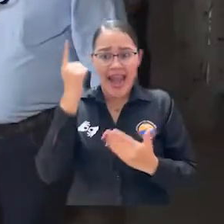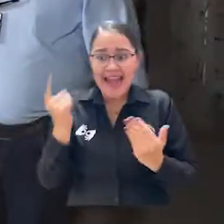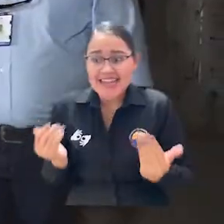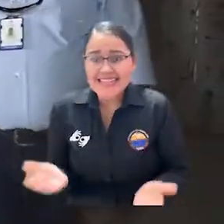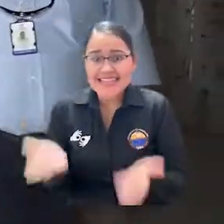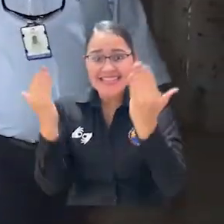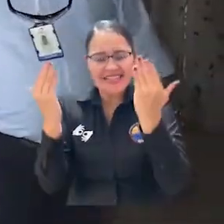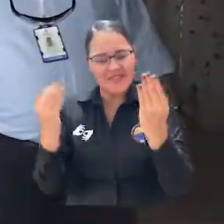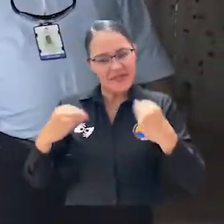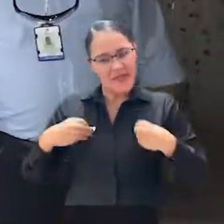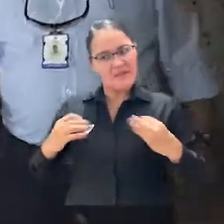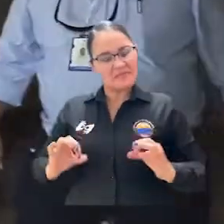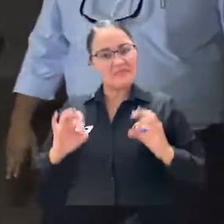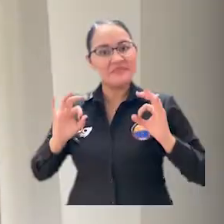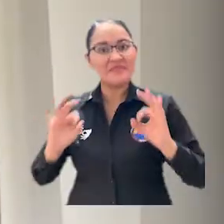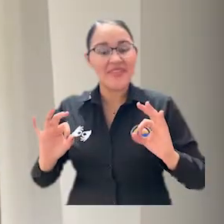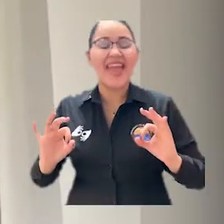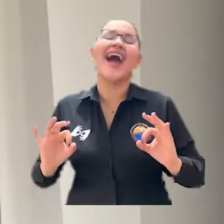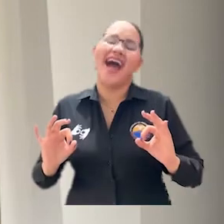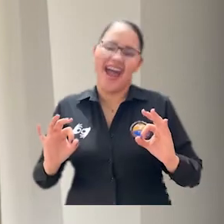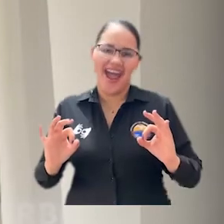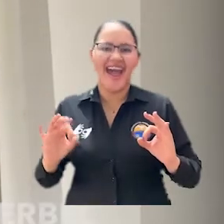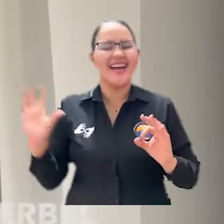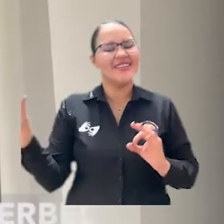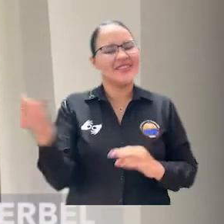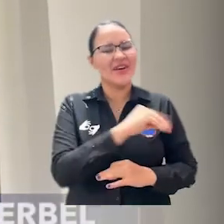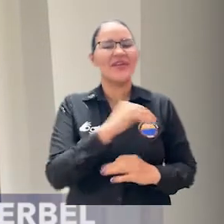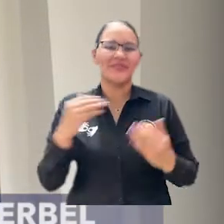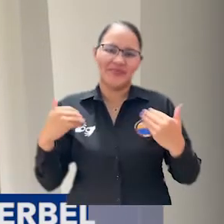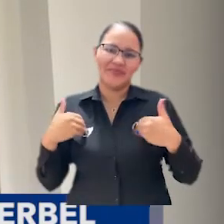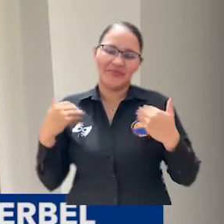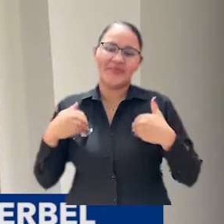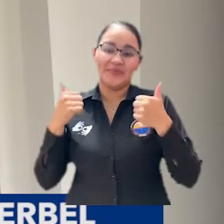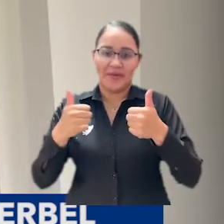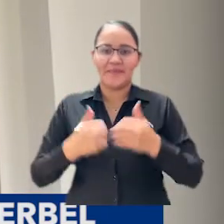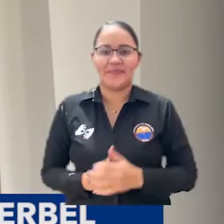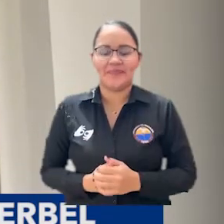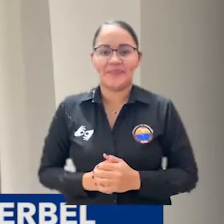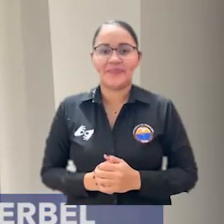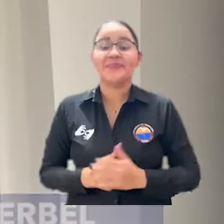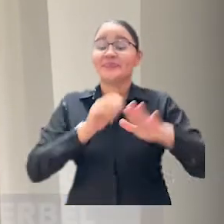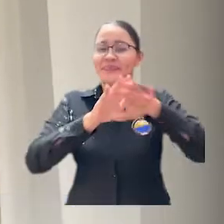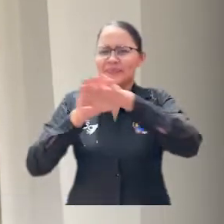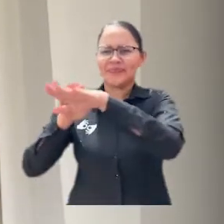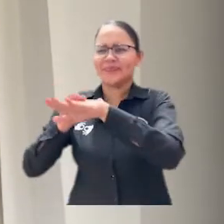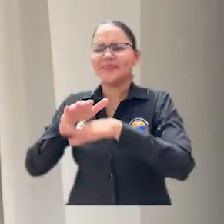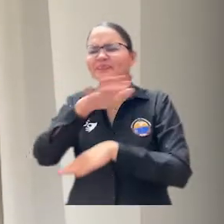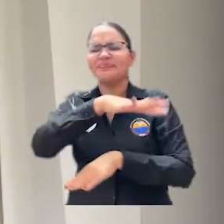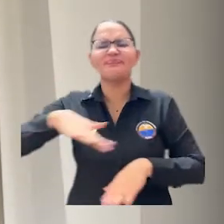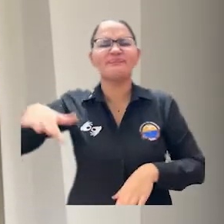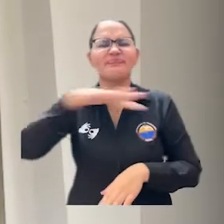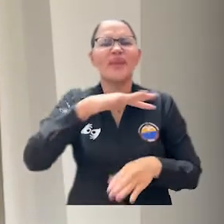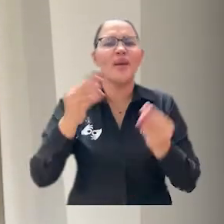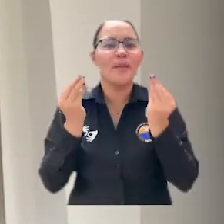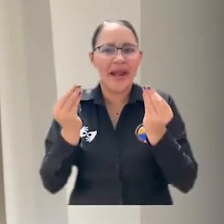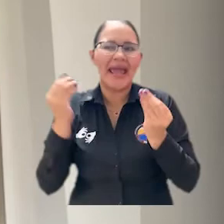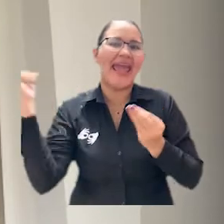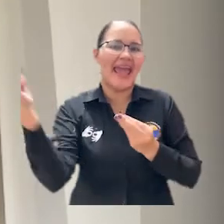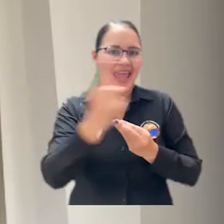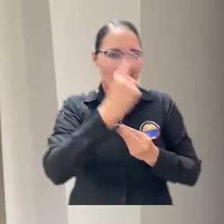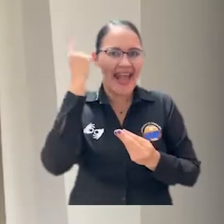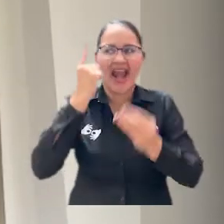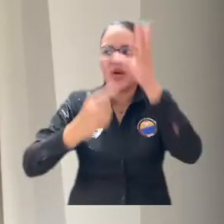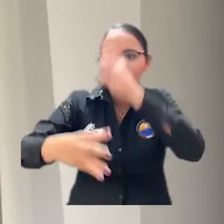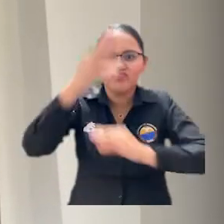recibido el inicio de las obras. Para nosotros este es un escenario donde van a confluir diferentes